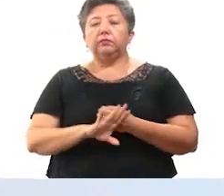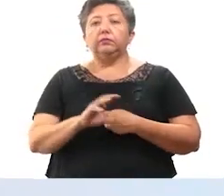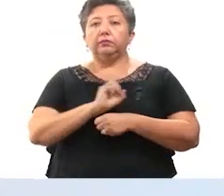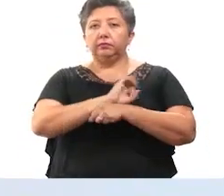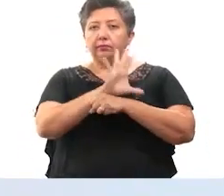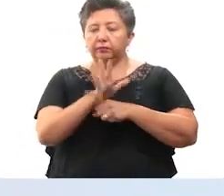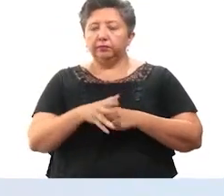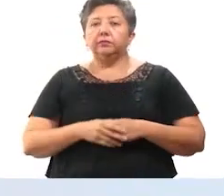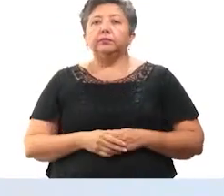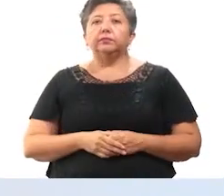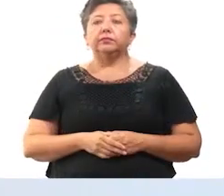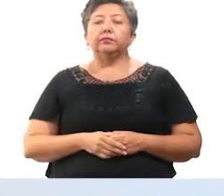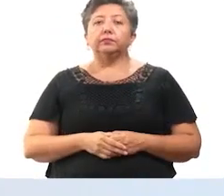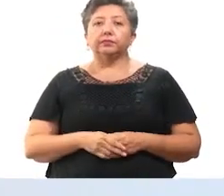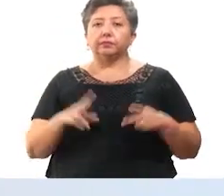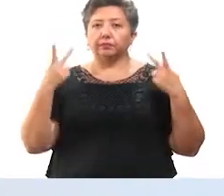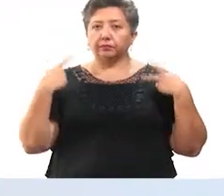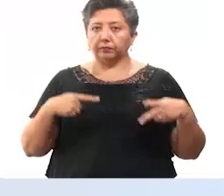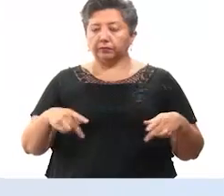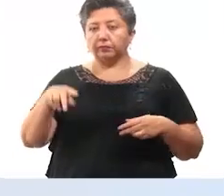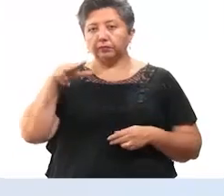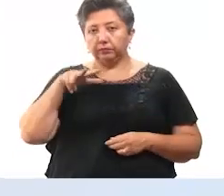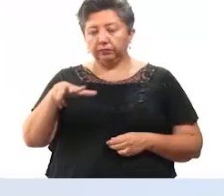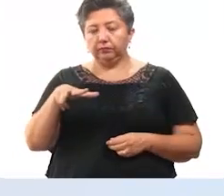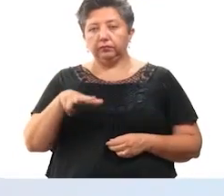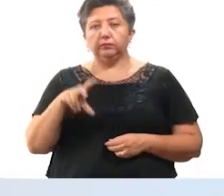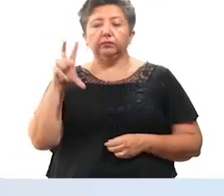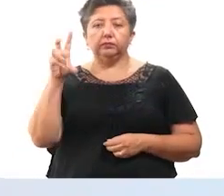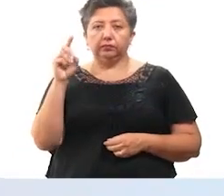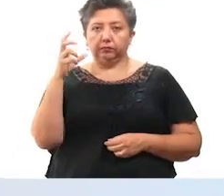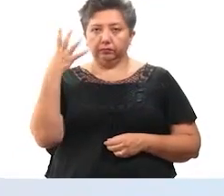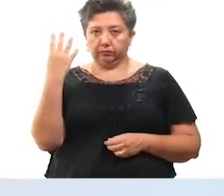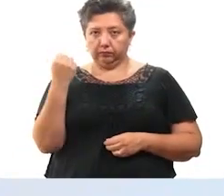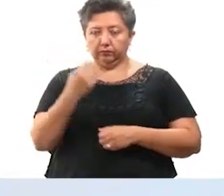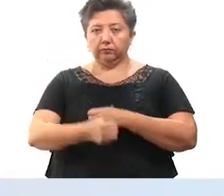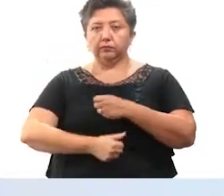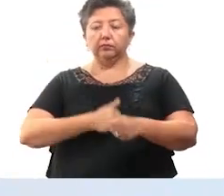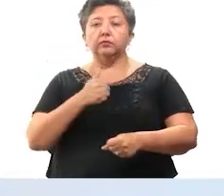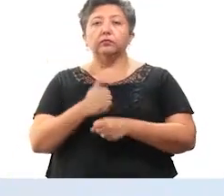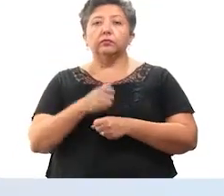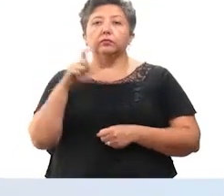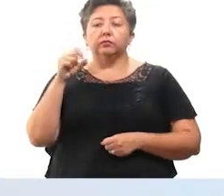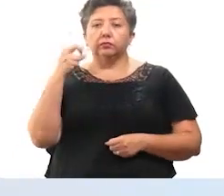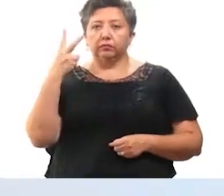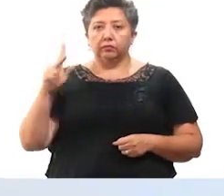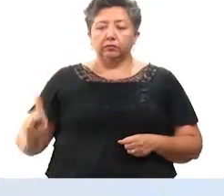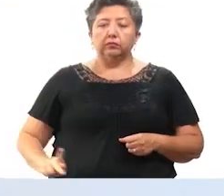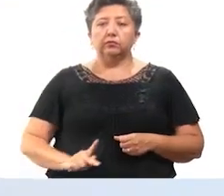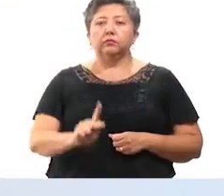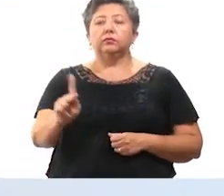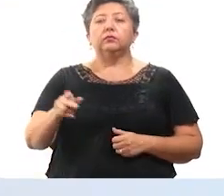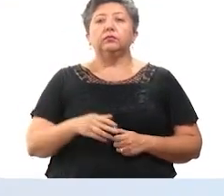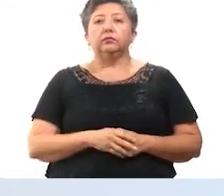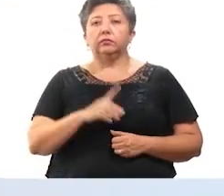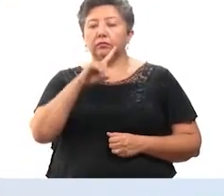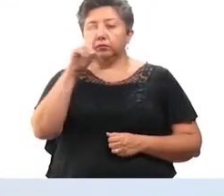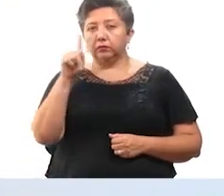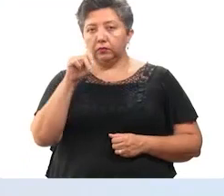contra el coronavirus a los habitantes de 18 a 39 años de edad de 22 municipios.